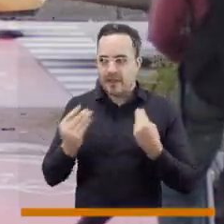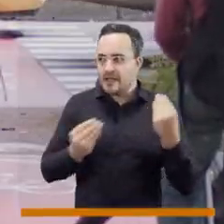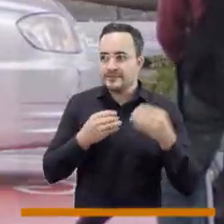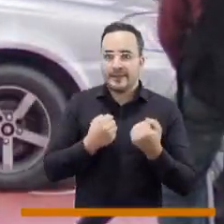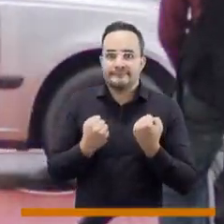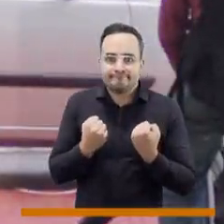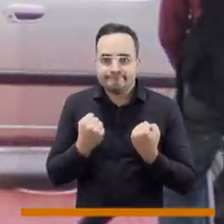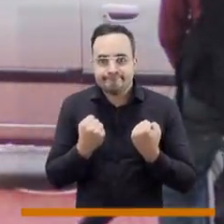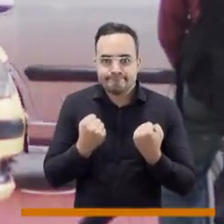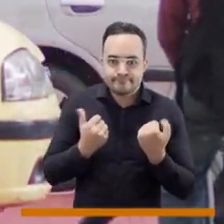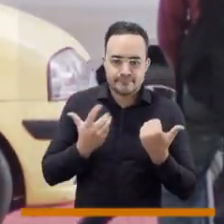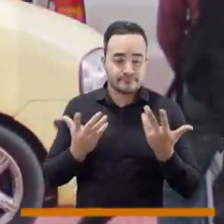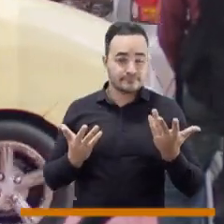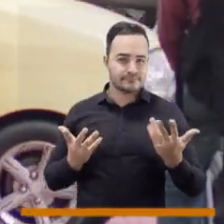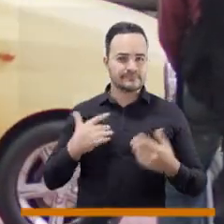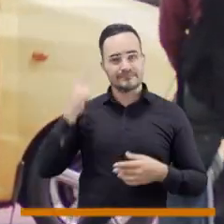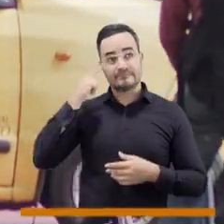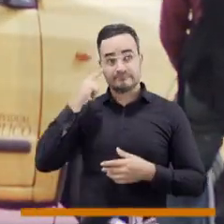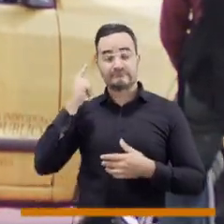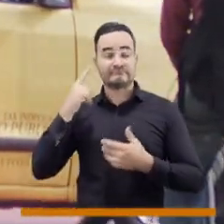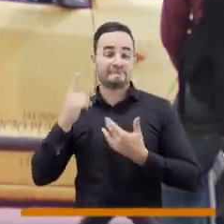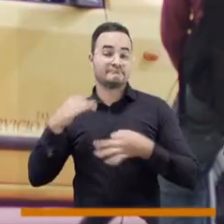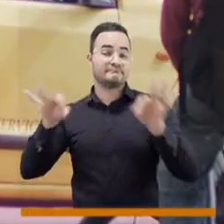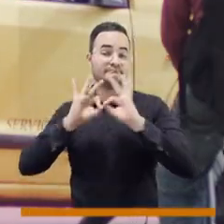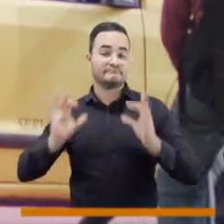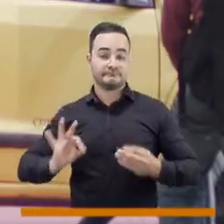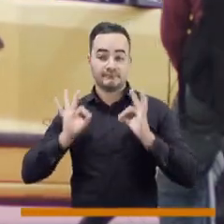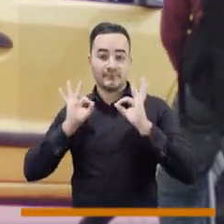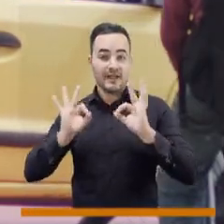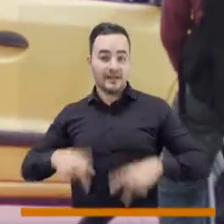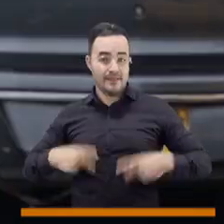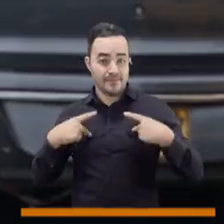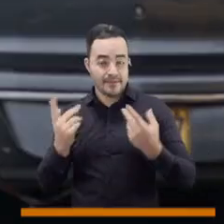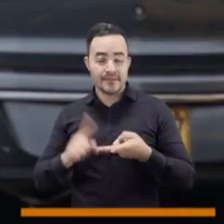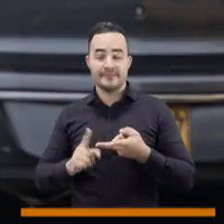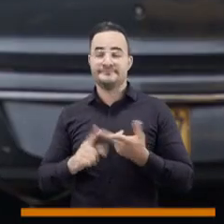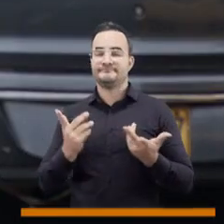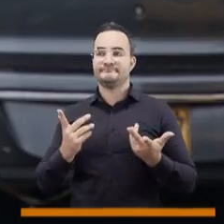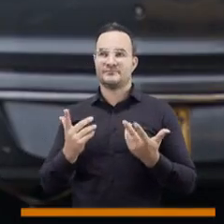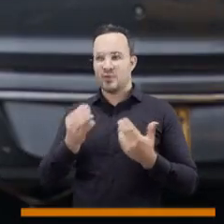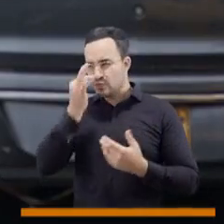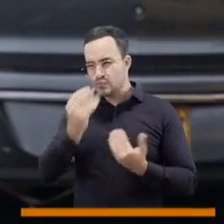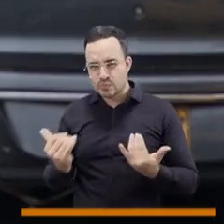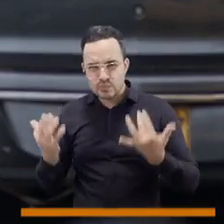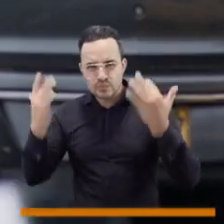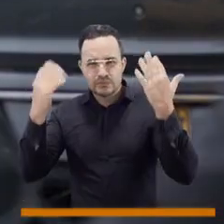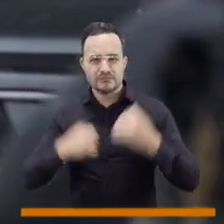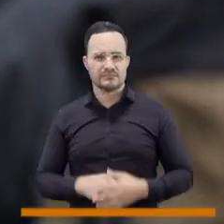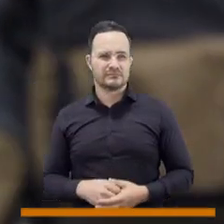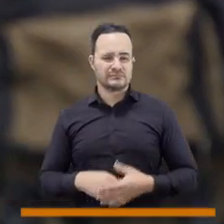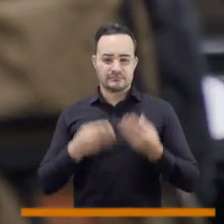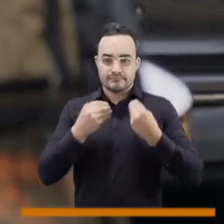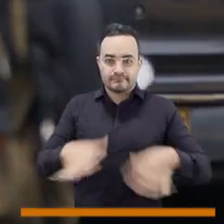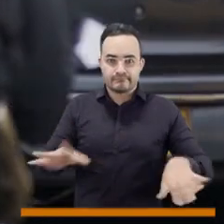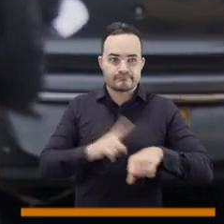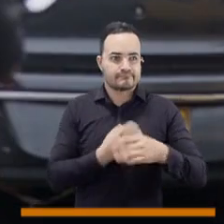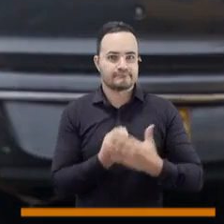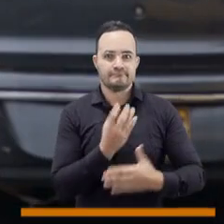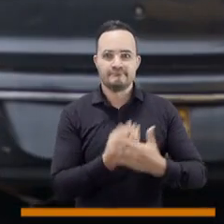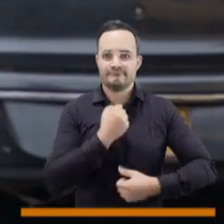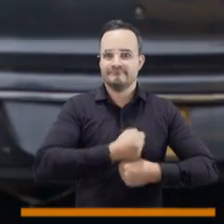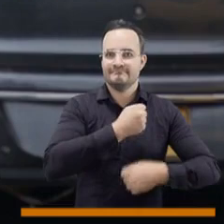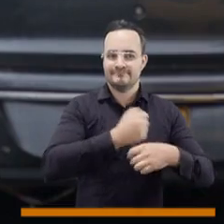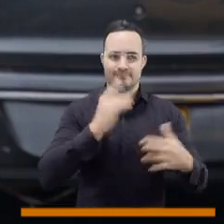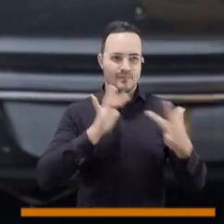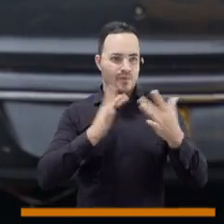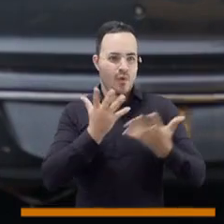lo tanto, afecta seriamente la productividad, la competitividad de nuestra ciudad, la calidad de vida, aumenta la contaminación entre muchos otros